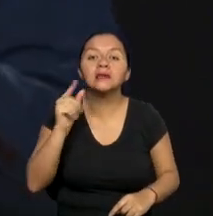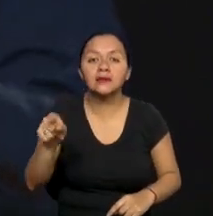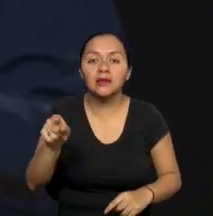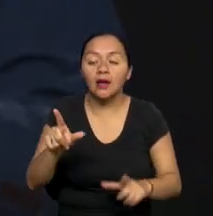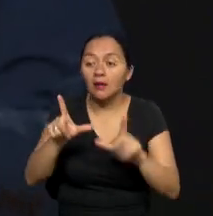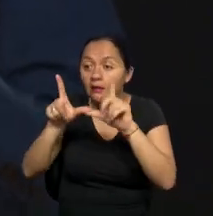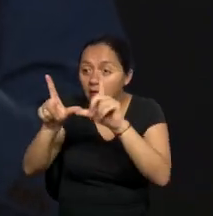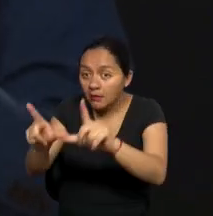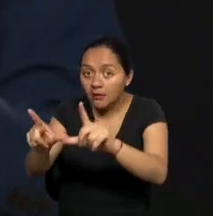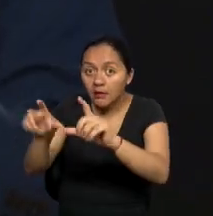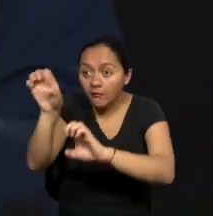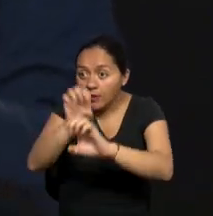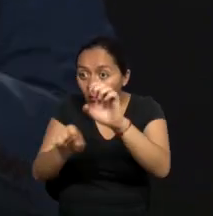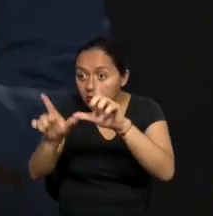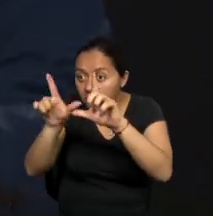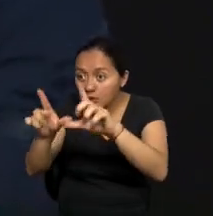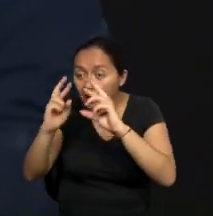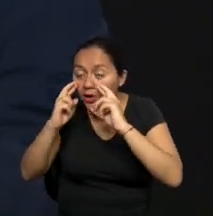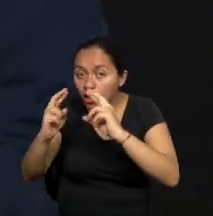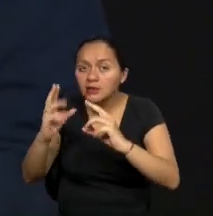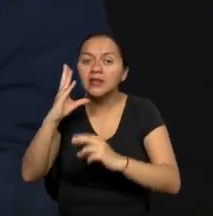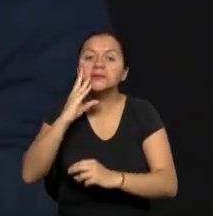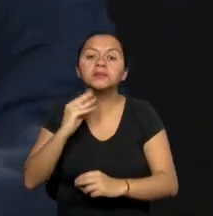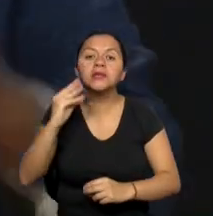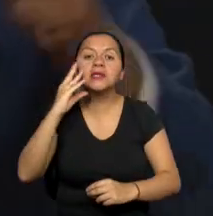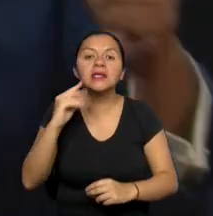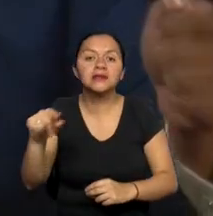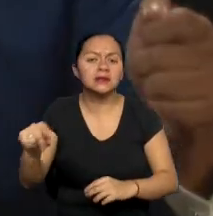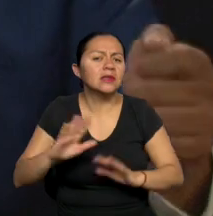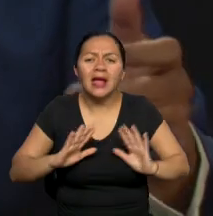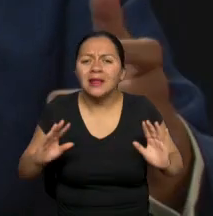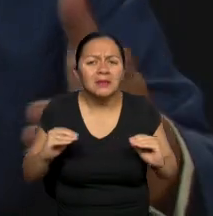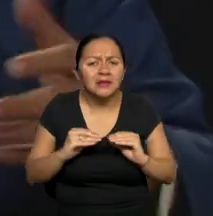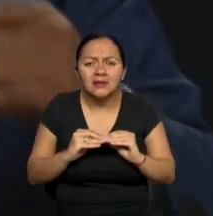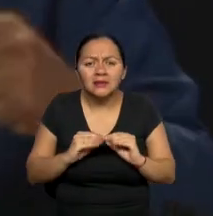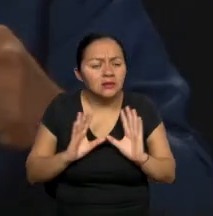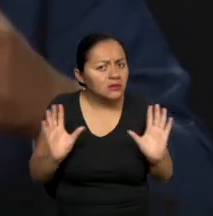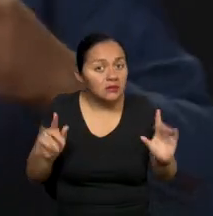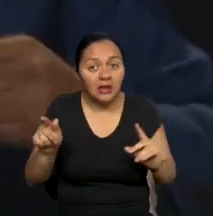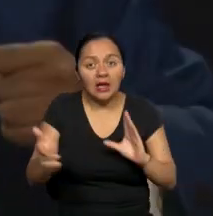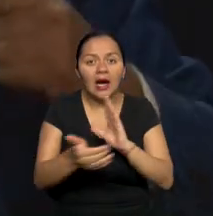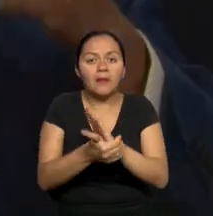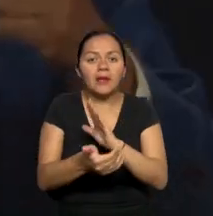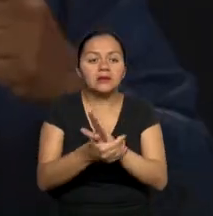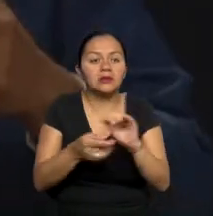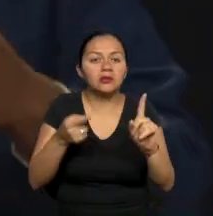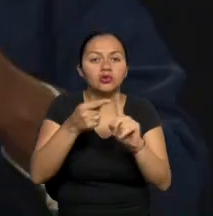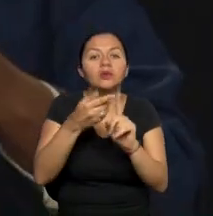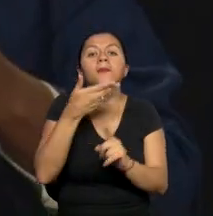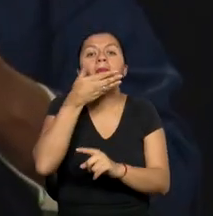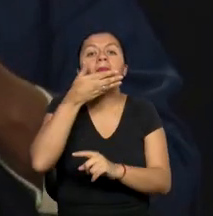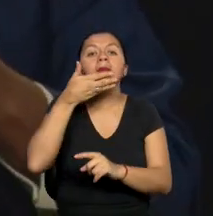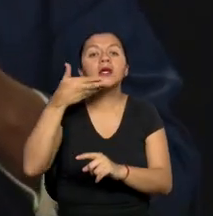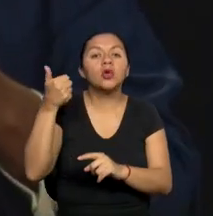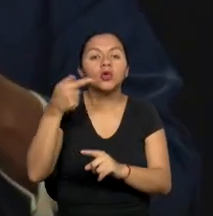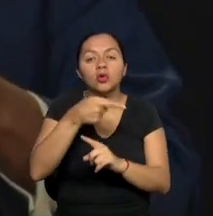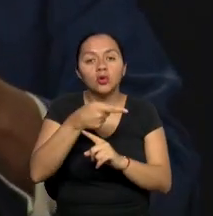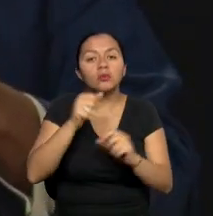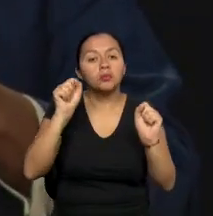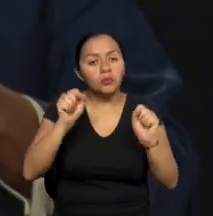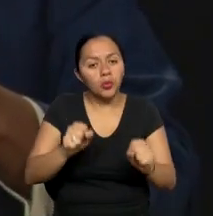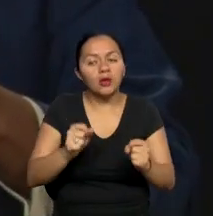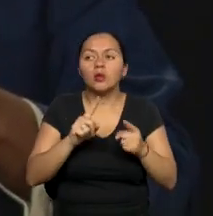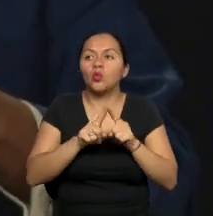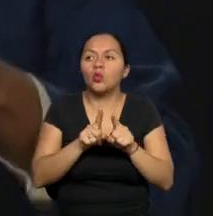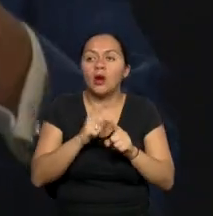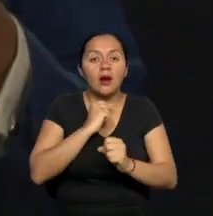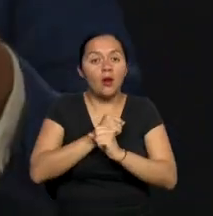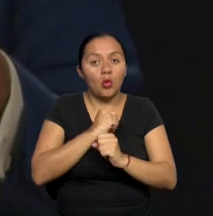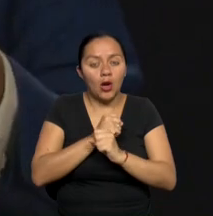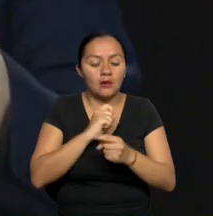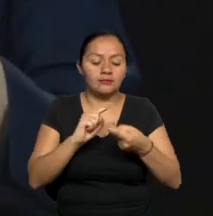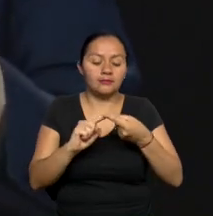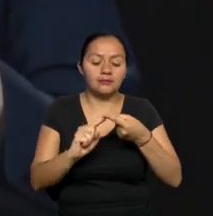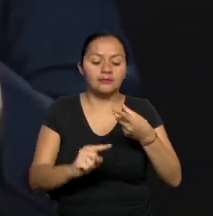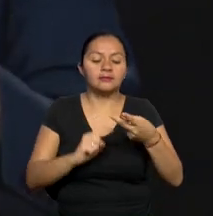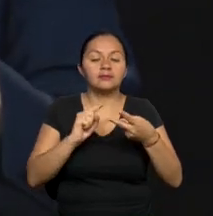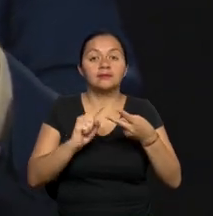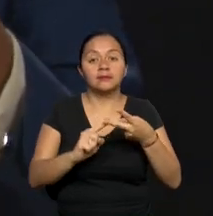experiencia.